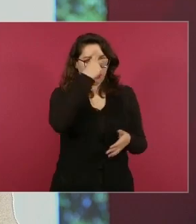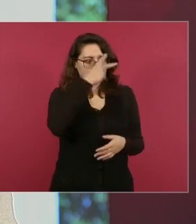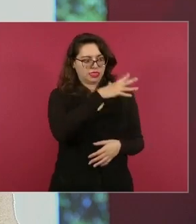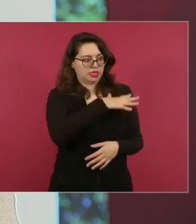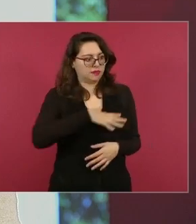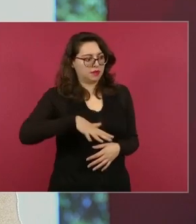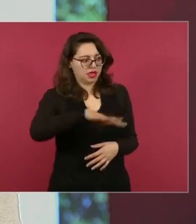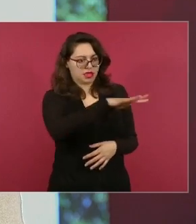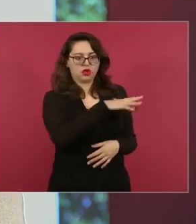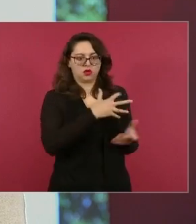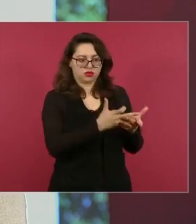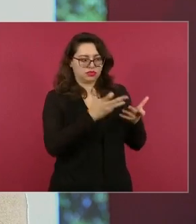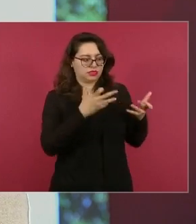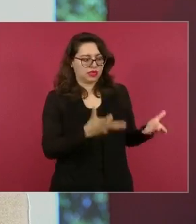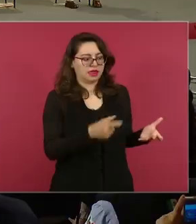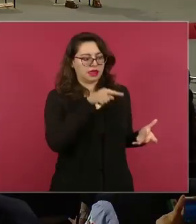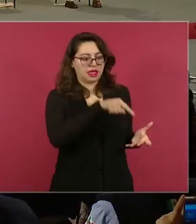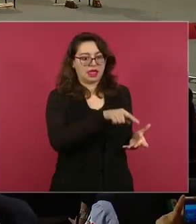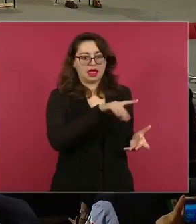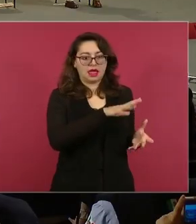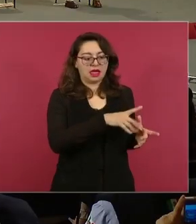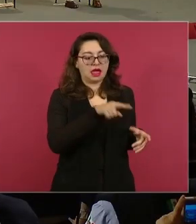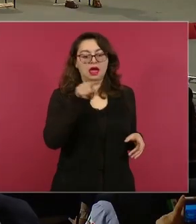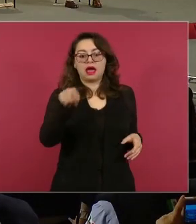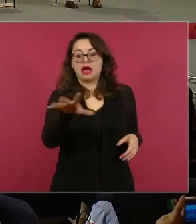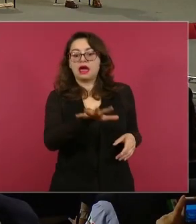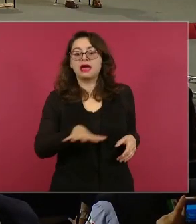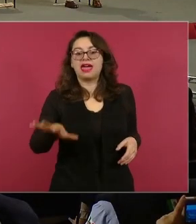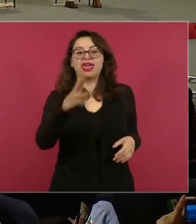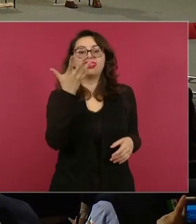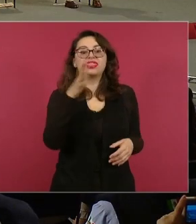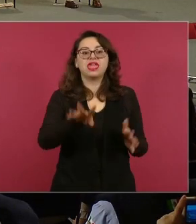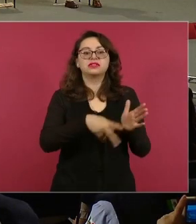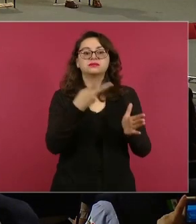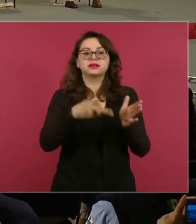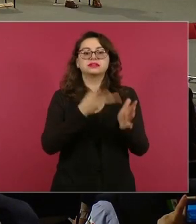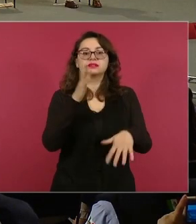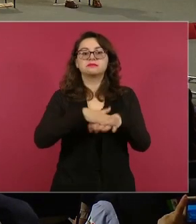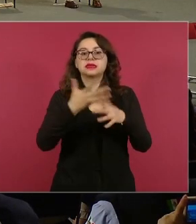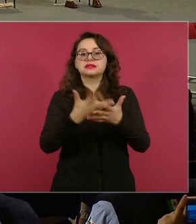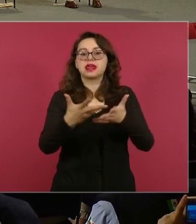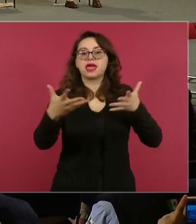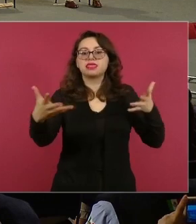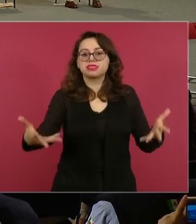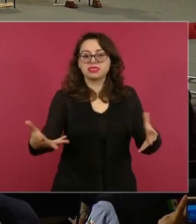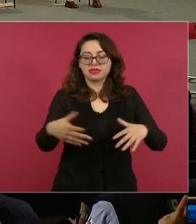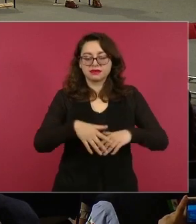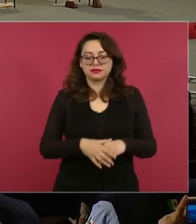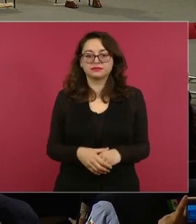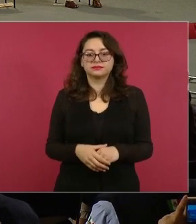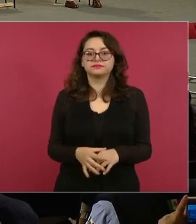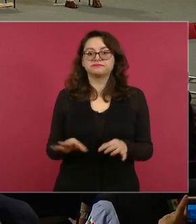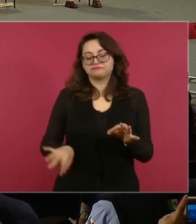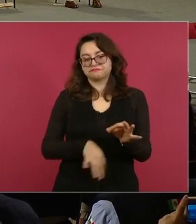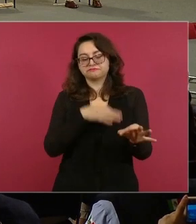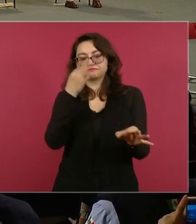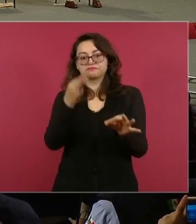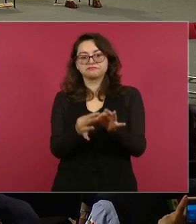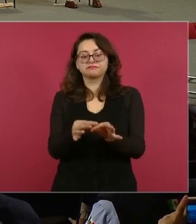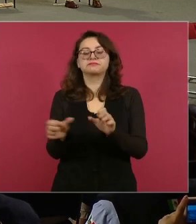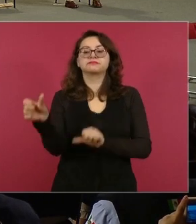conservación y cuidado. ¿Es cuánto, presidente? Y le daría espacio al compañero Adán Peña,